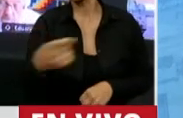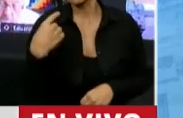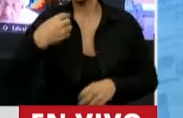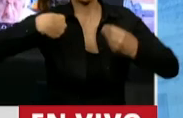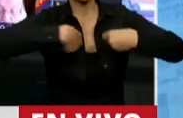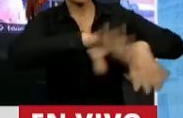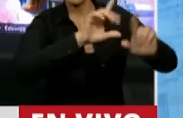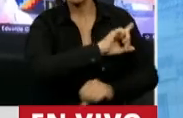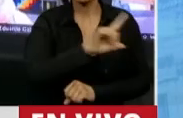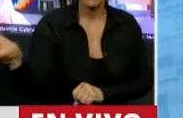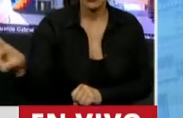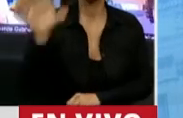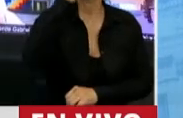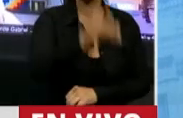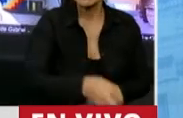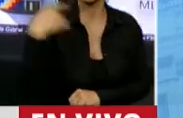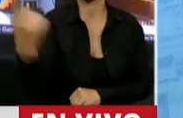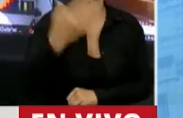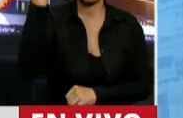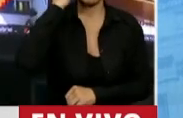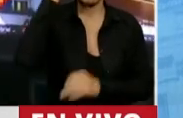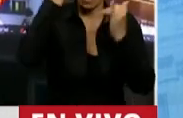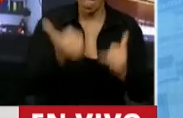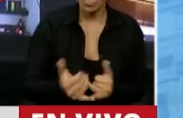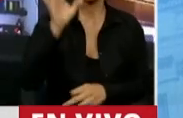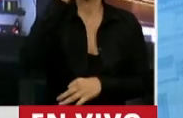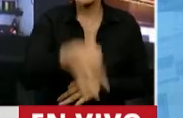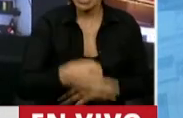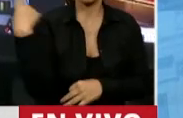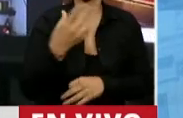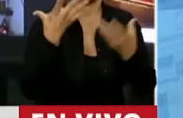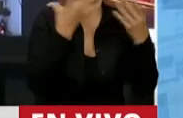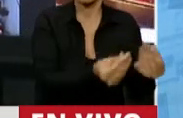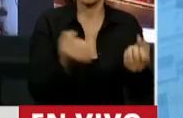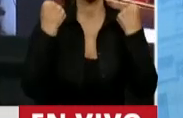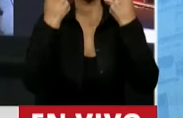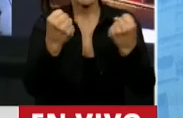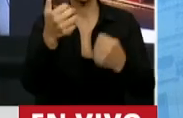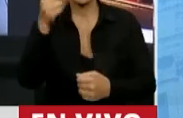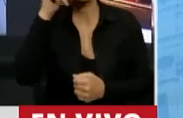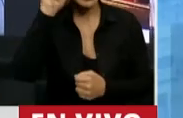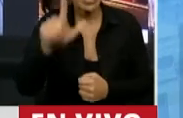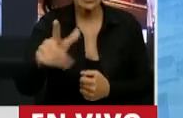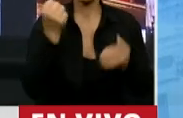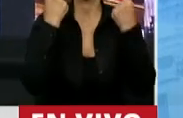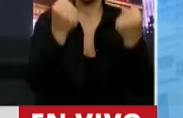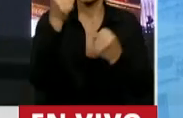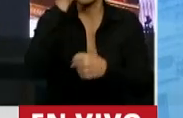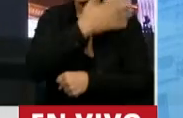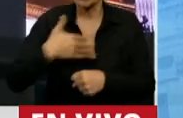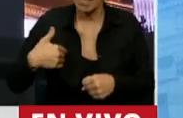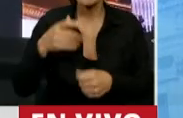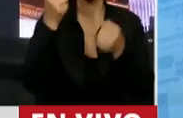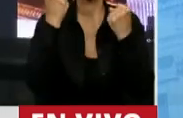solos, sepan que tendremos memoria, sepan que estamos con ellos, fuerza a Abigail, fuerza a sus padres, y la ley,